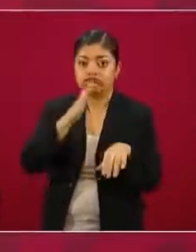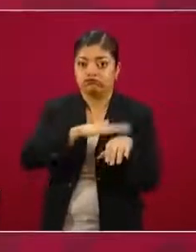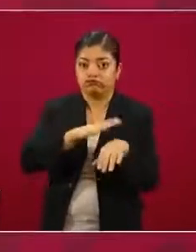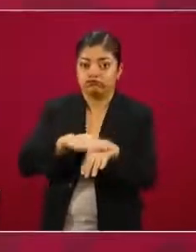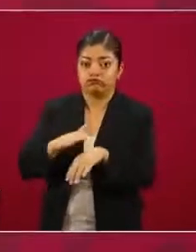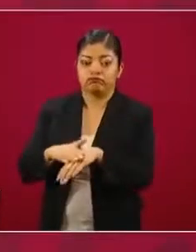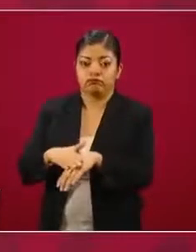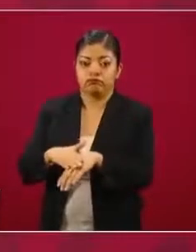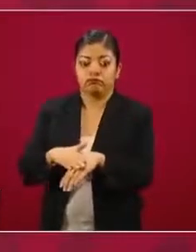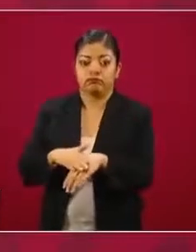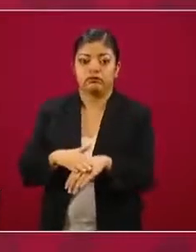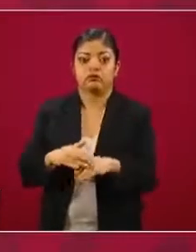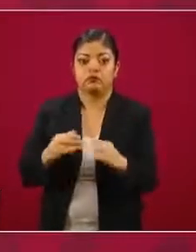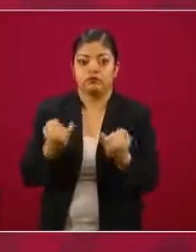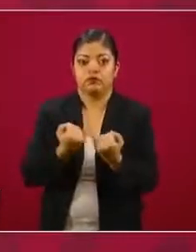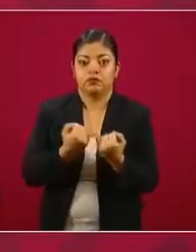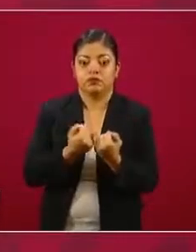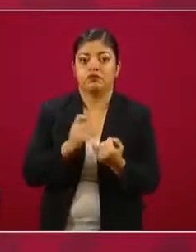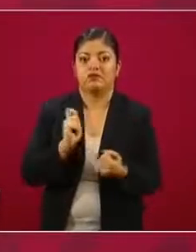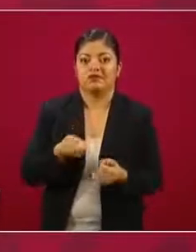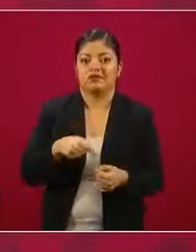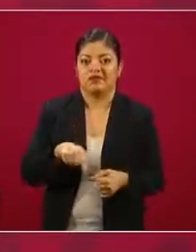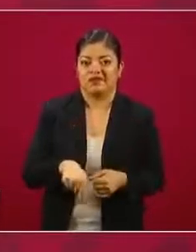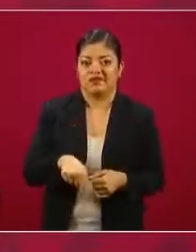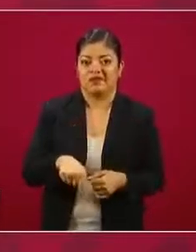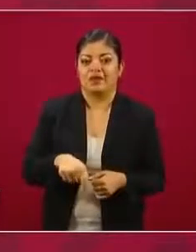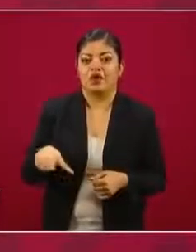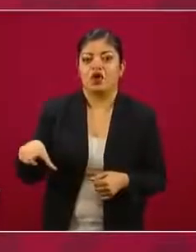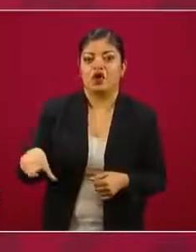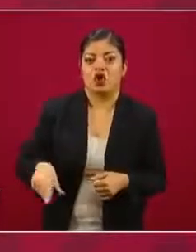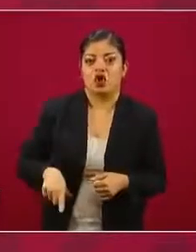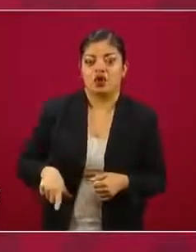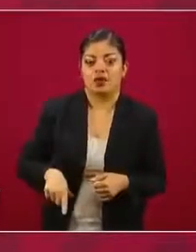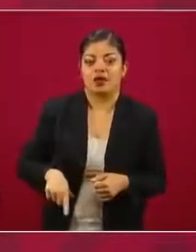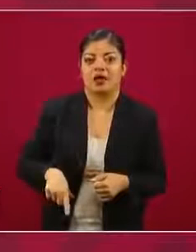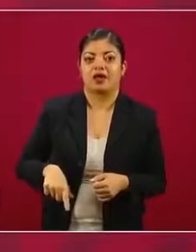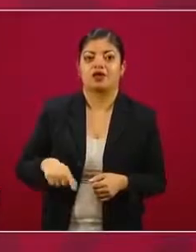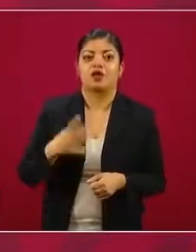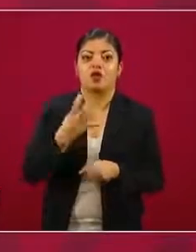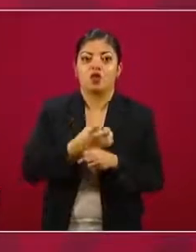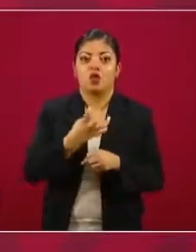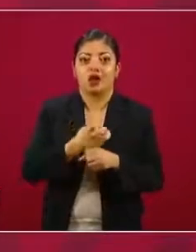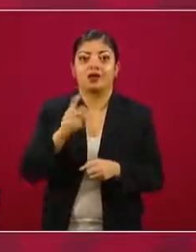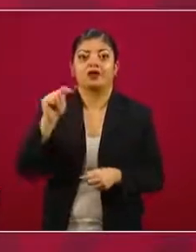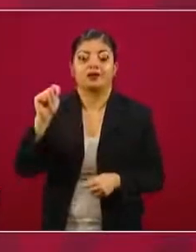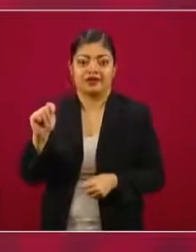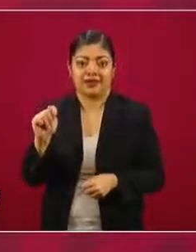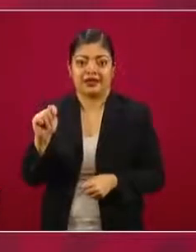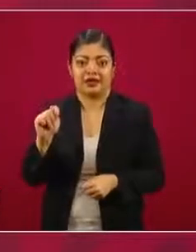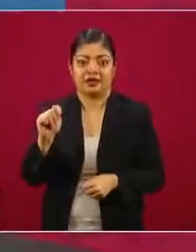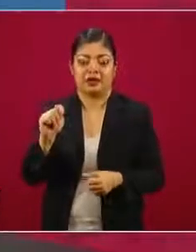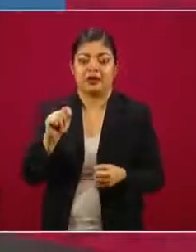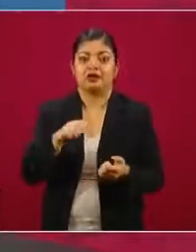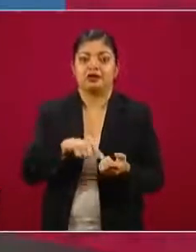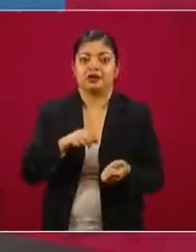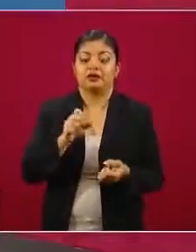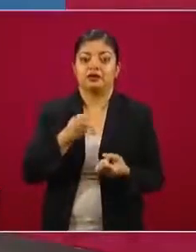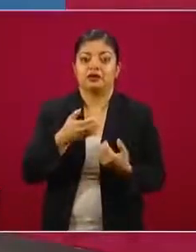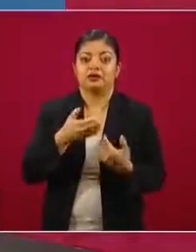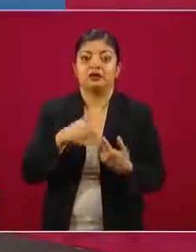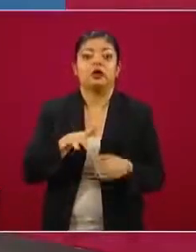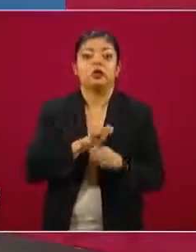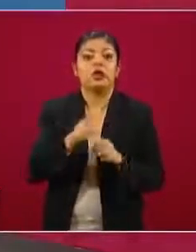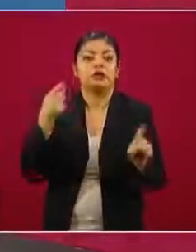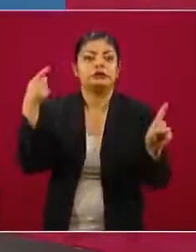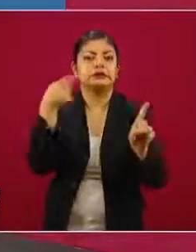del gobierno de la Cuarta Transformación en esta pandemia por COVID ha sido y sigue siendo la de salvar vidas,